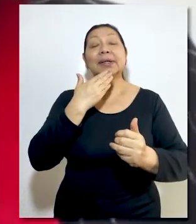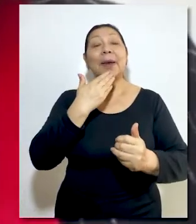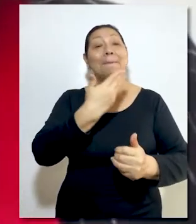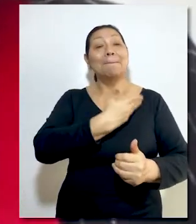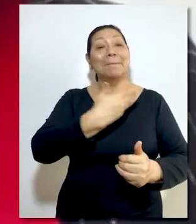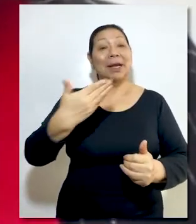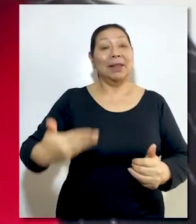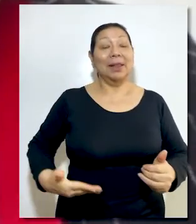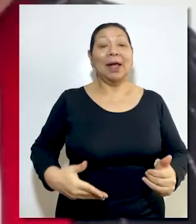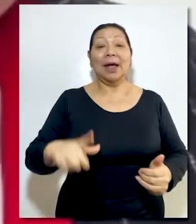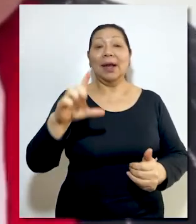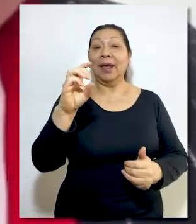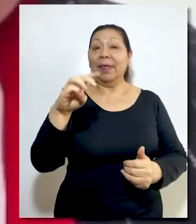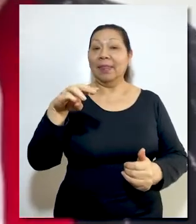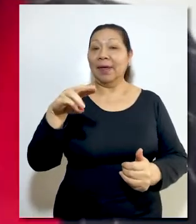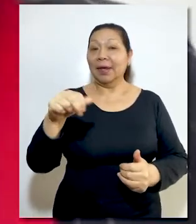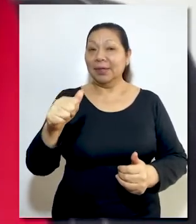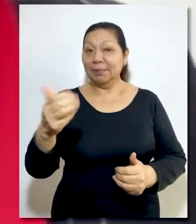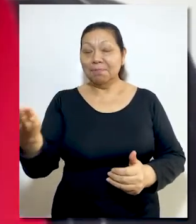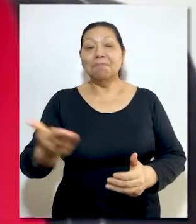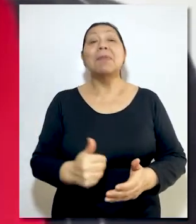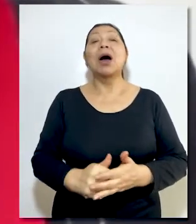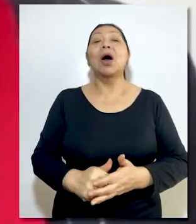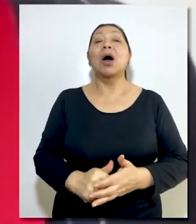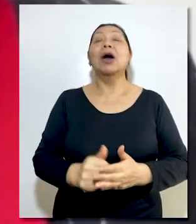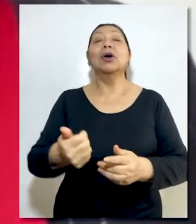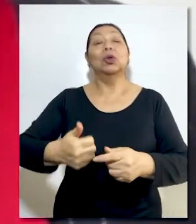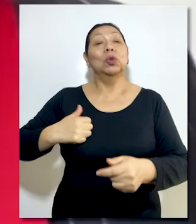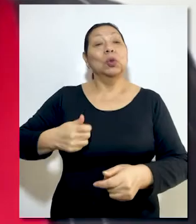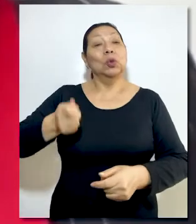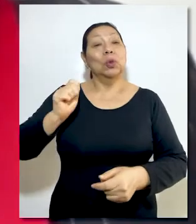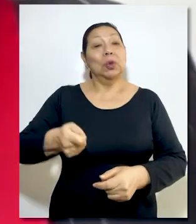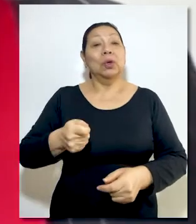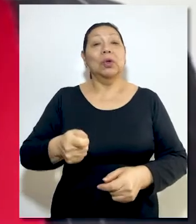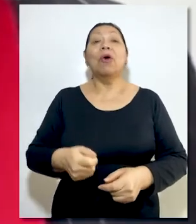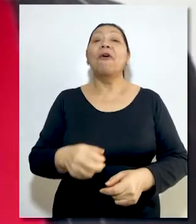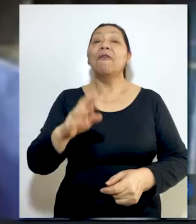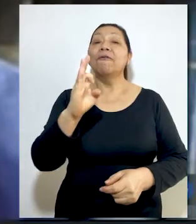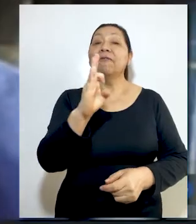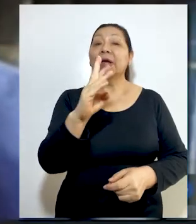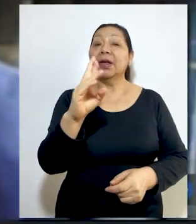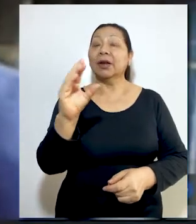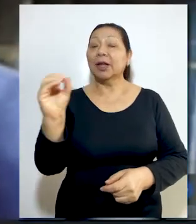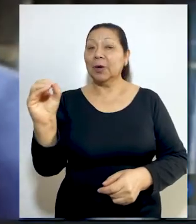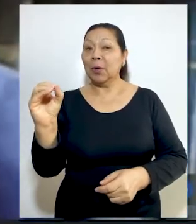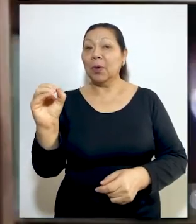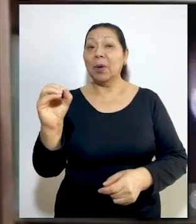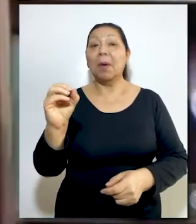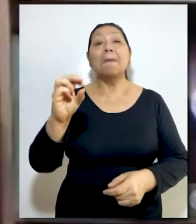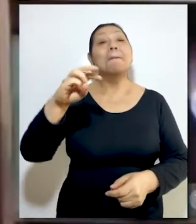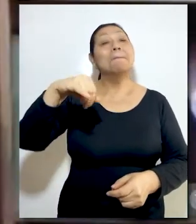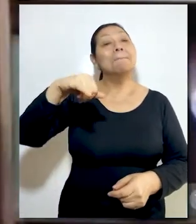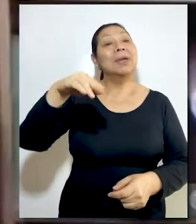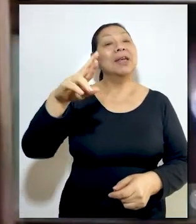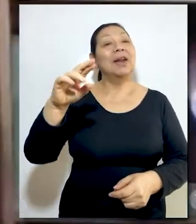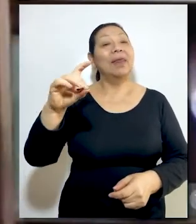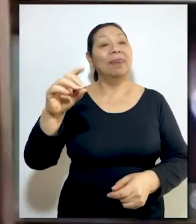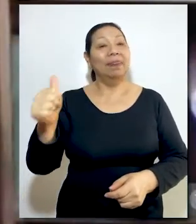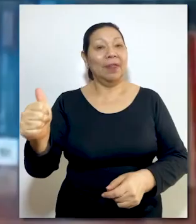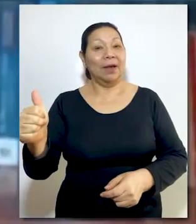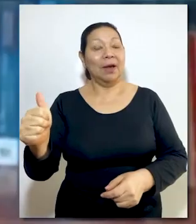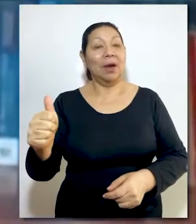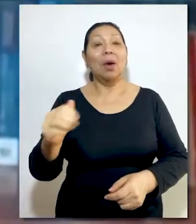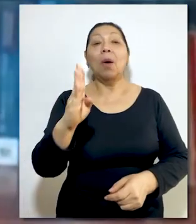por la presidenta María Nela Ledesman Arbaez y los magistrados Augusto Ferrero Costa, Manuel Miranda